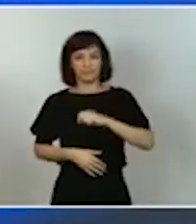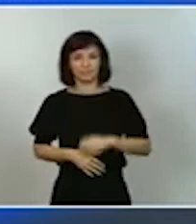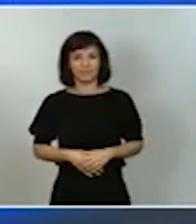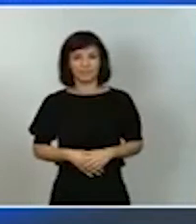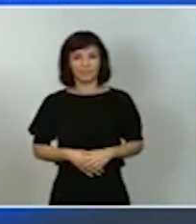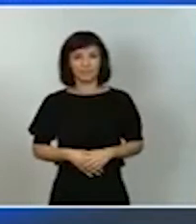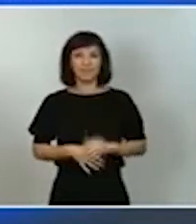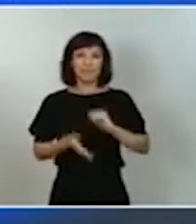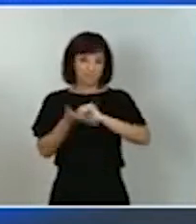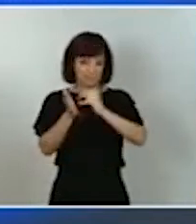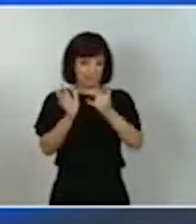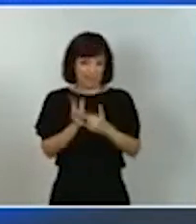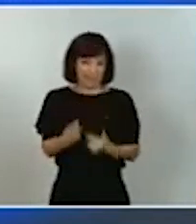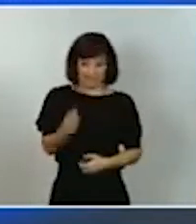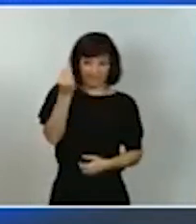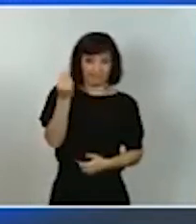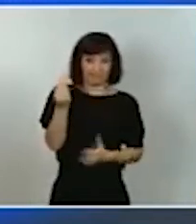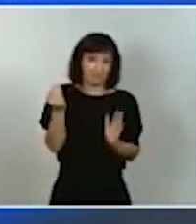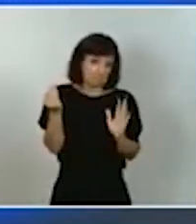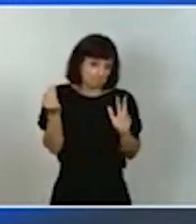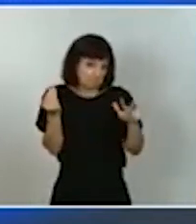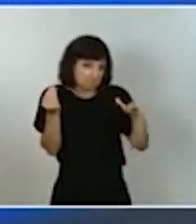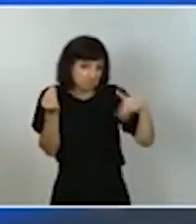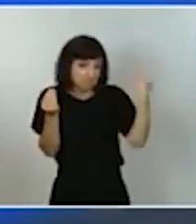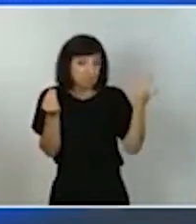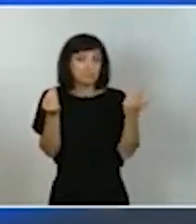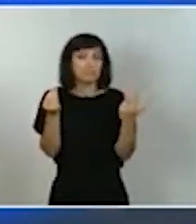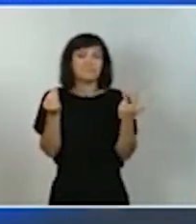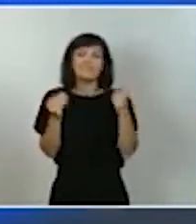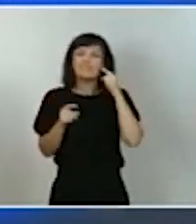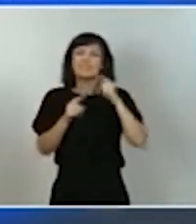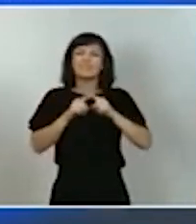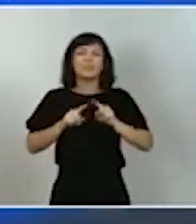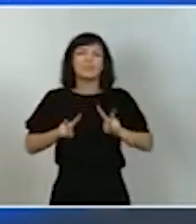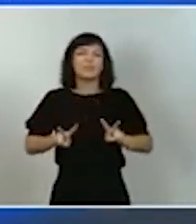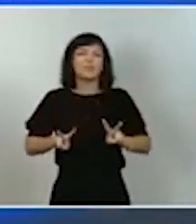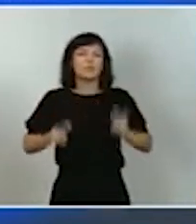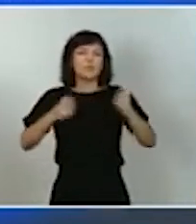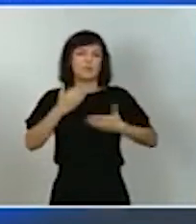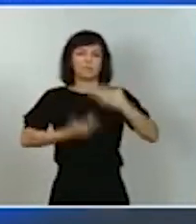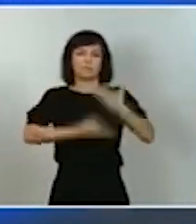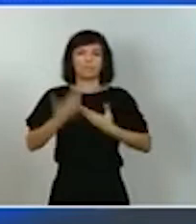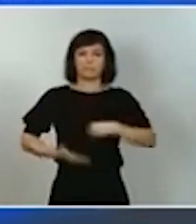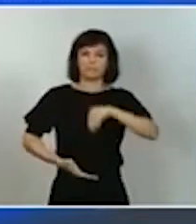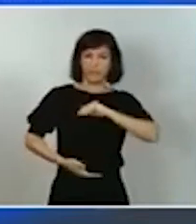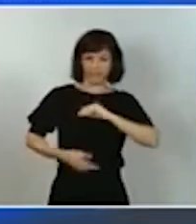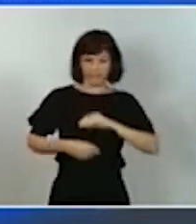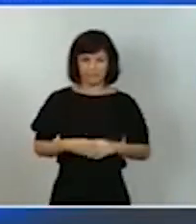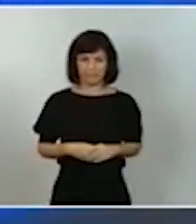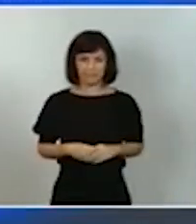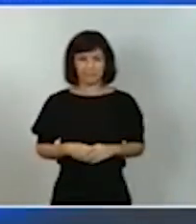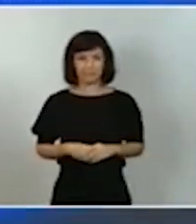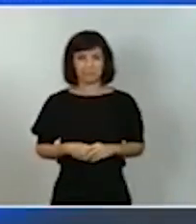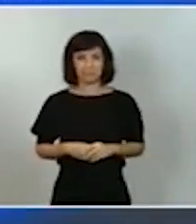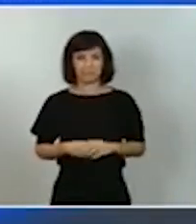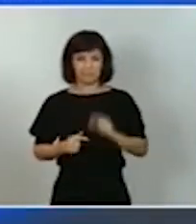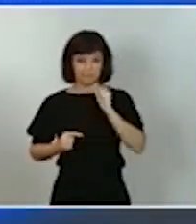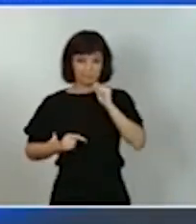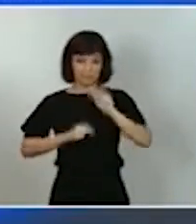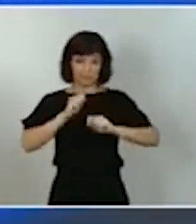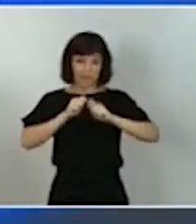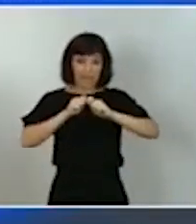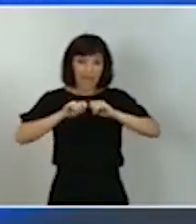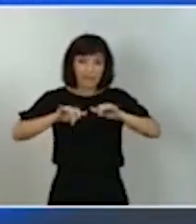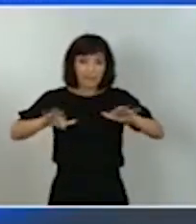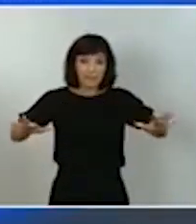definitiva, si me permiten, para una nueva modernización de España. La pandemia ha acelerado cambios que